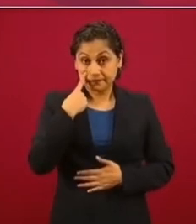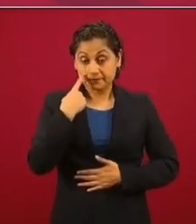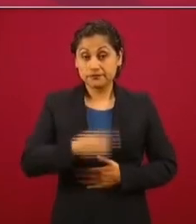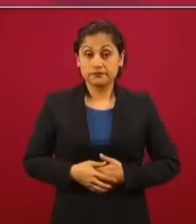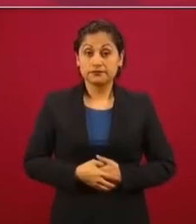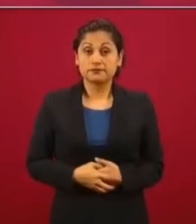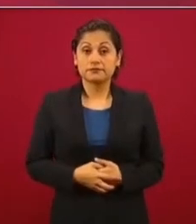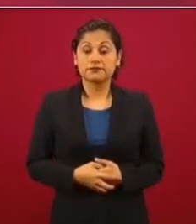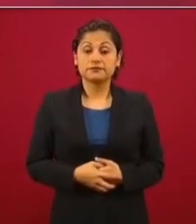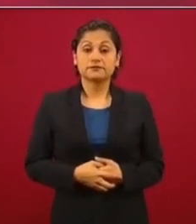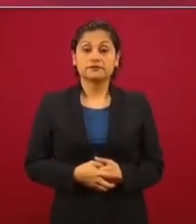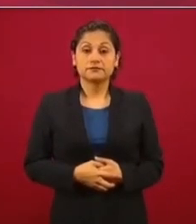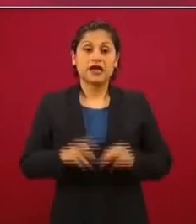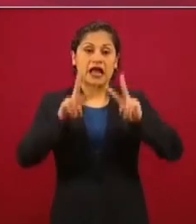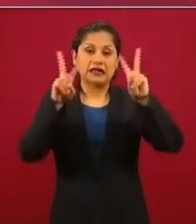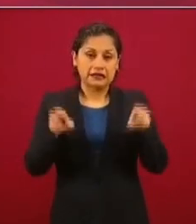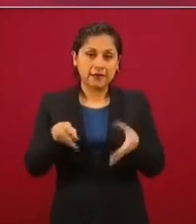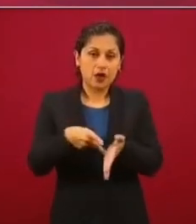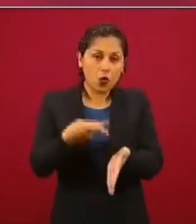ya que se sigue tratando el tema,